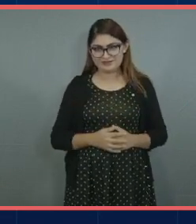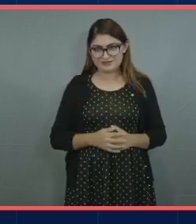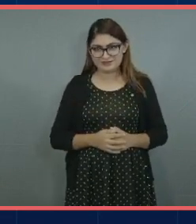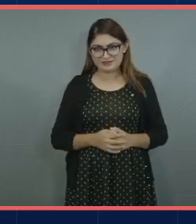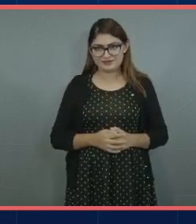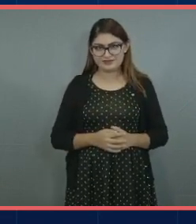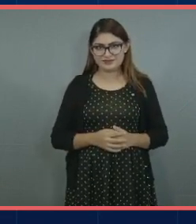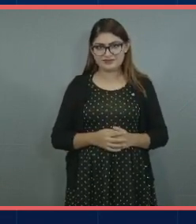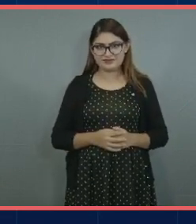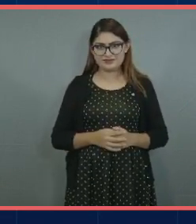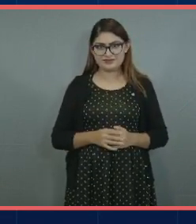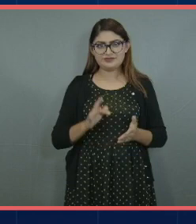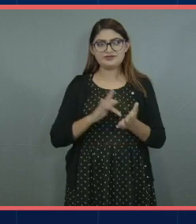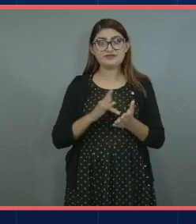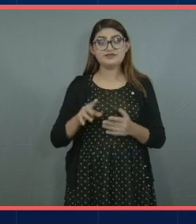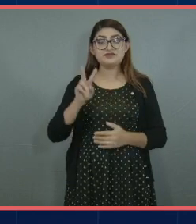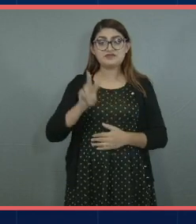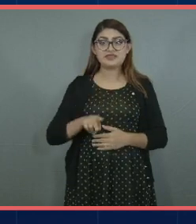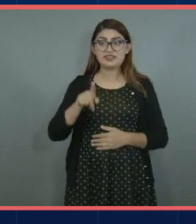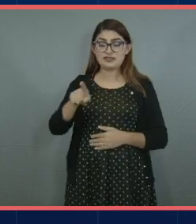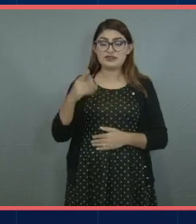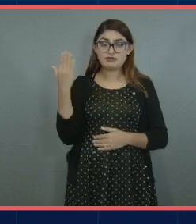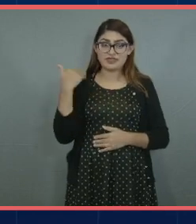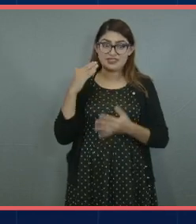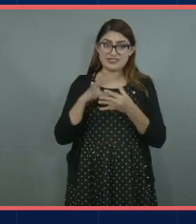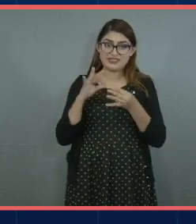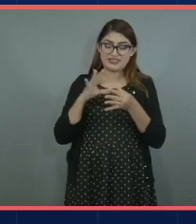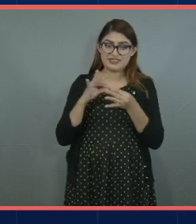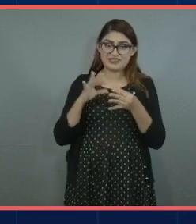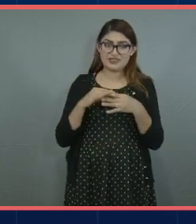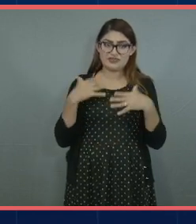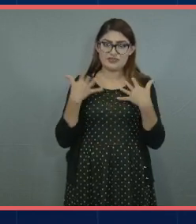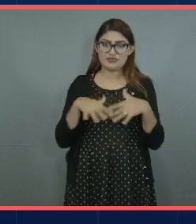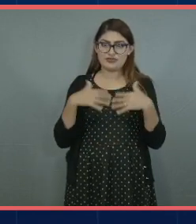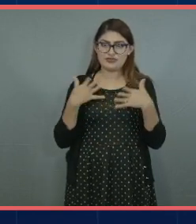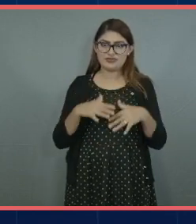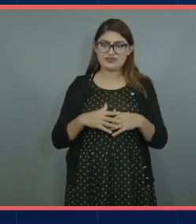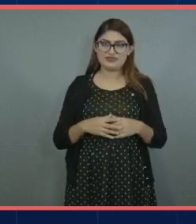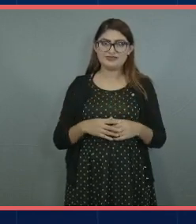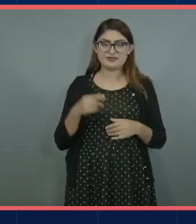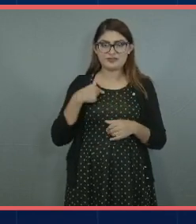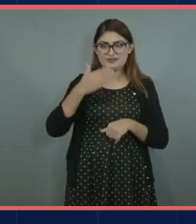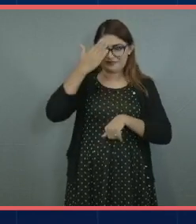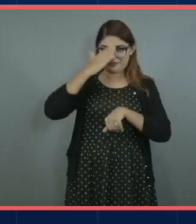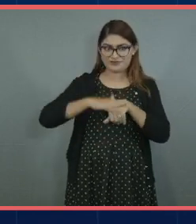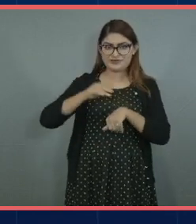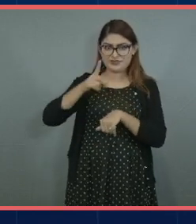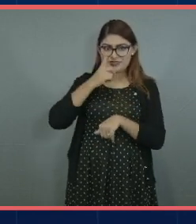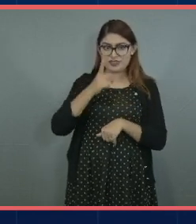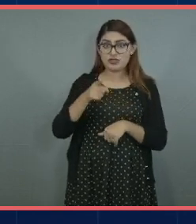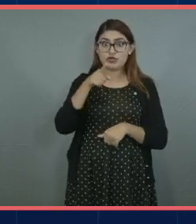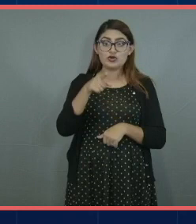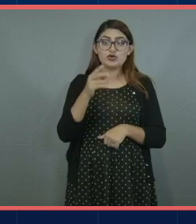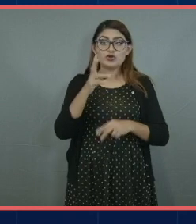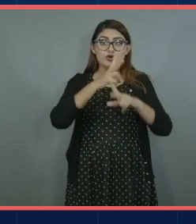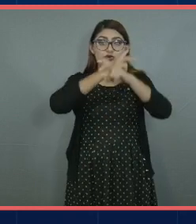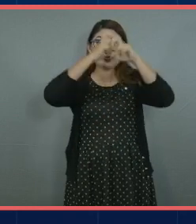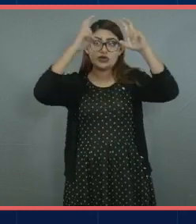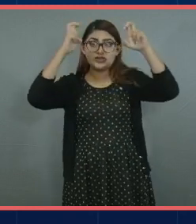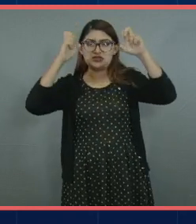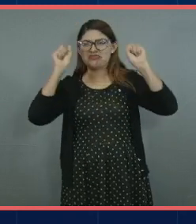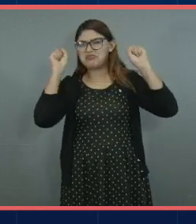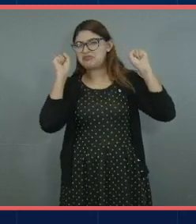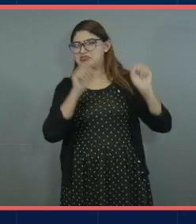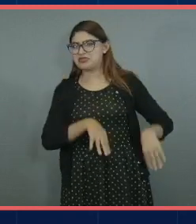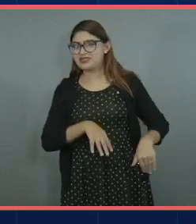gracias creo que gracias por tus palabras me quedo con esa frase que dice no renuncien a sus sueños yo